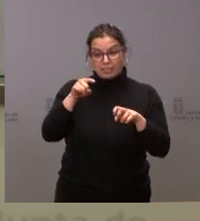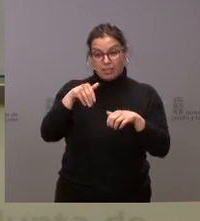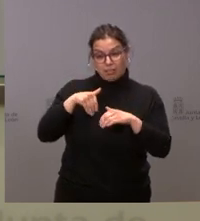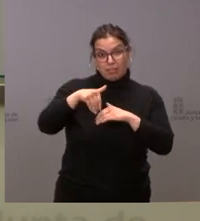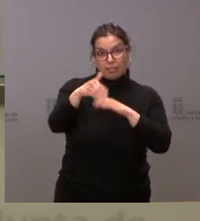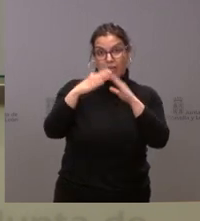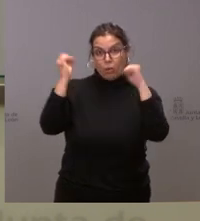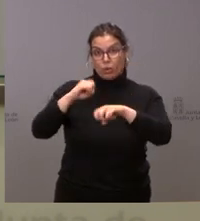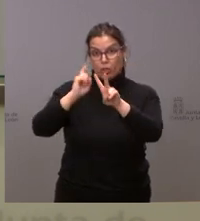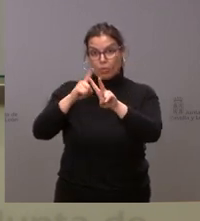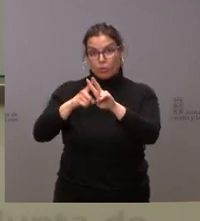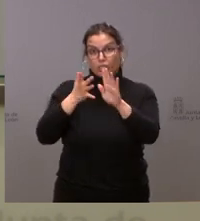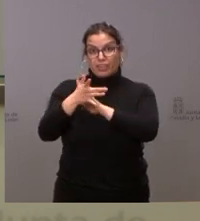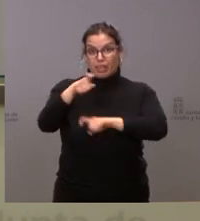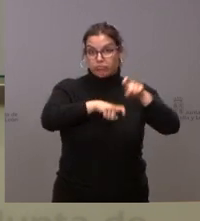el acuerdo con vos. Gracias.